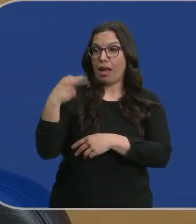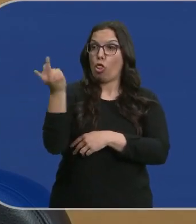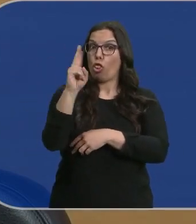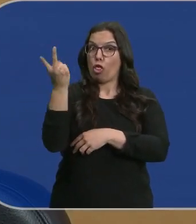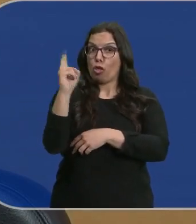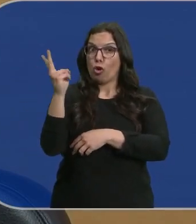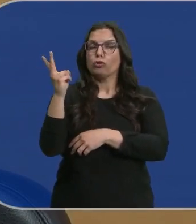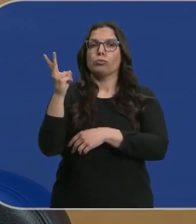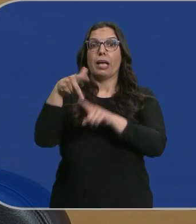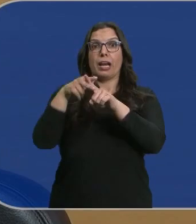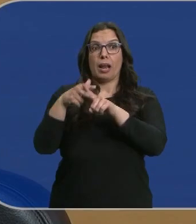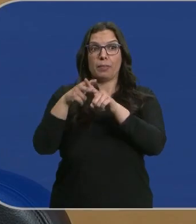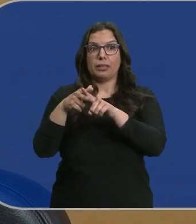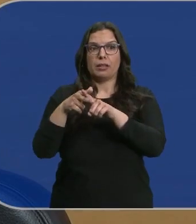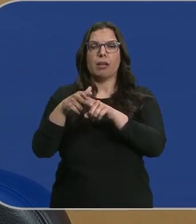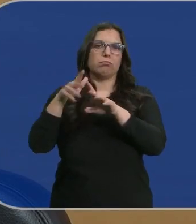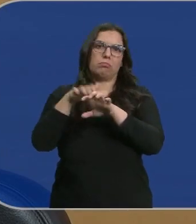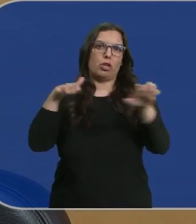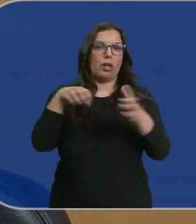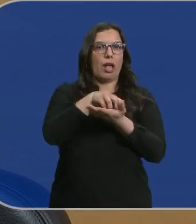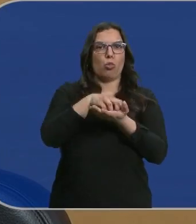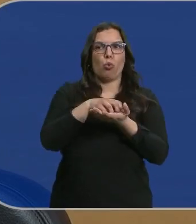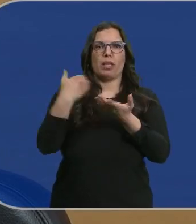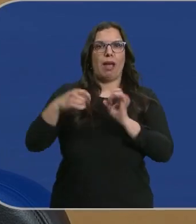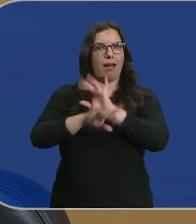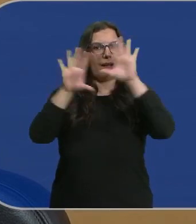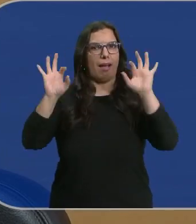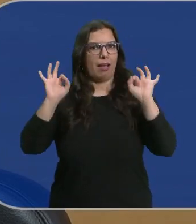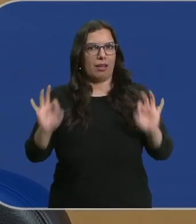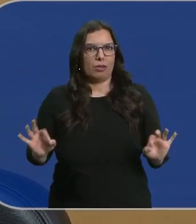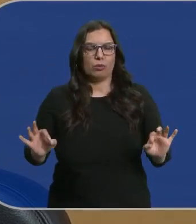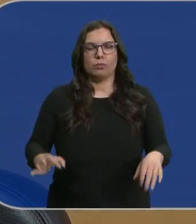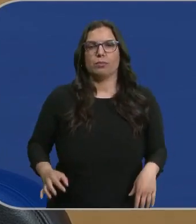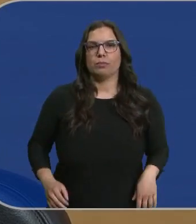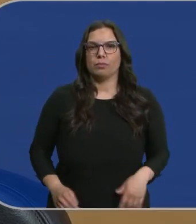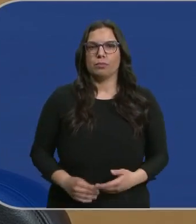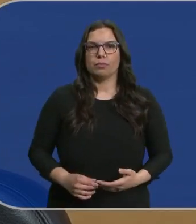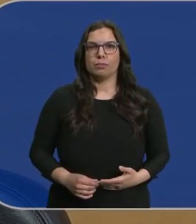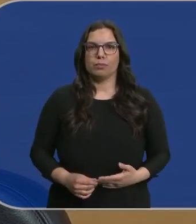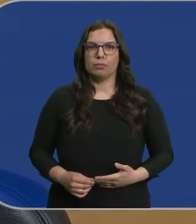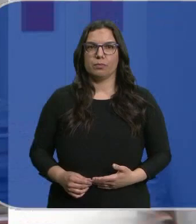herramientas, pues la verdad es que pienso que la mayor parte de las dudas que puedan tener se resuelven ahí.